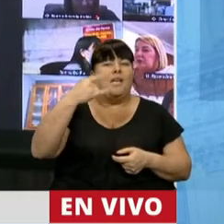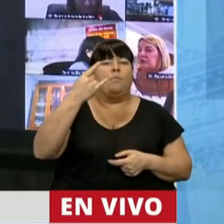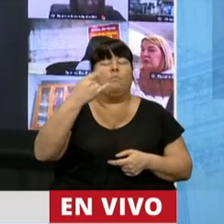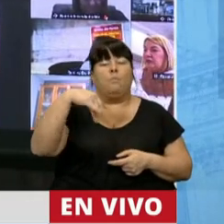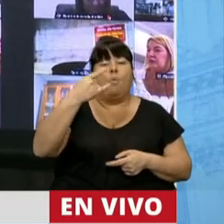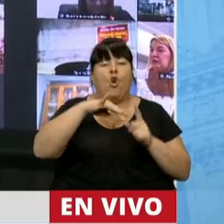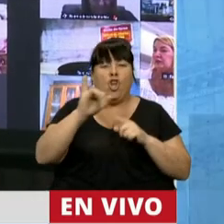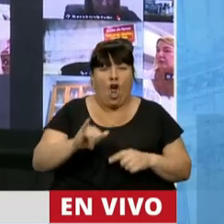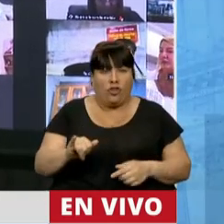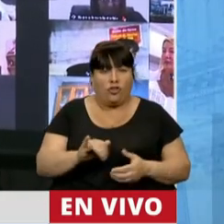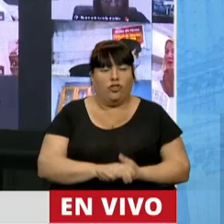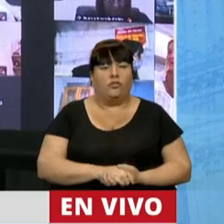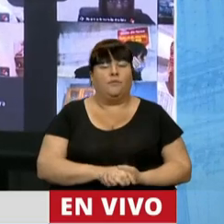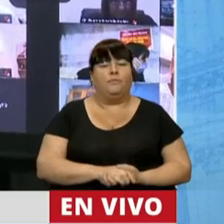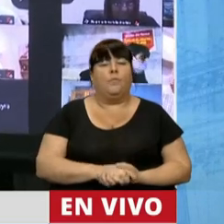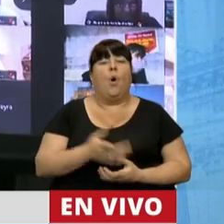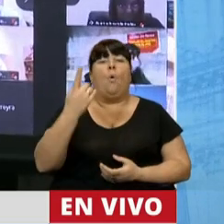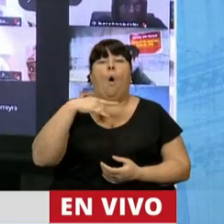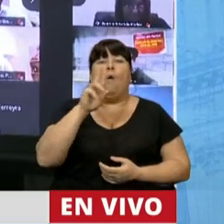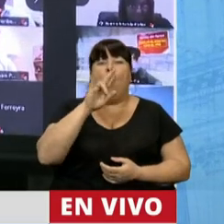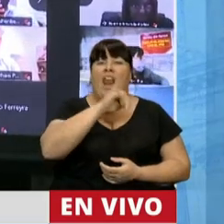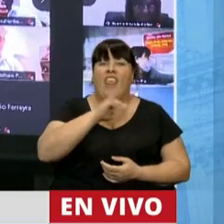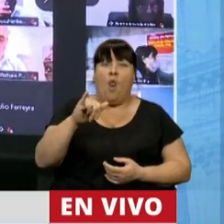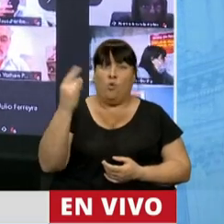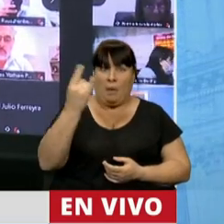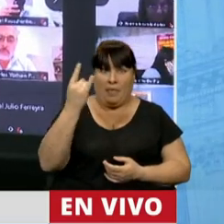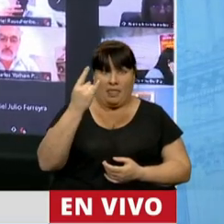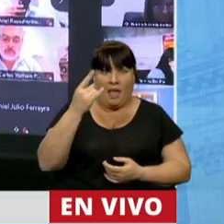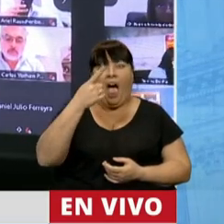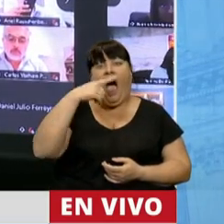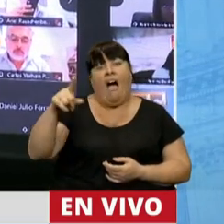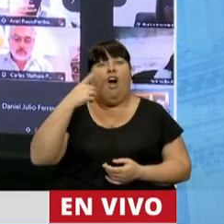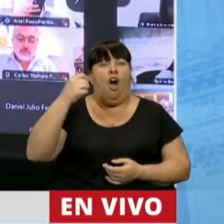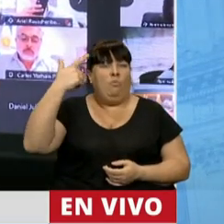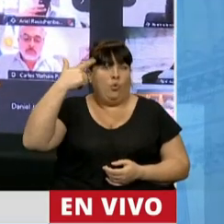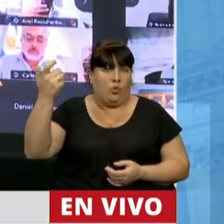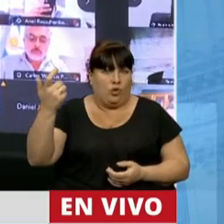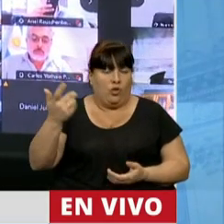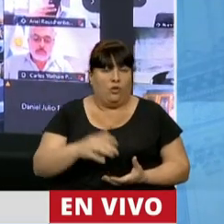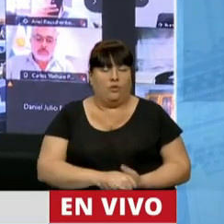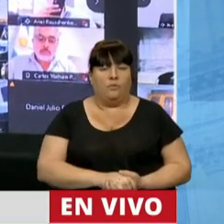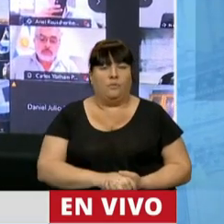que luego de una denuncia falsa terminó quitándose la vida.